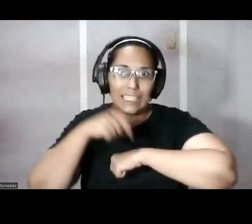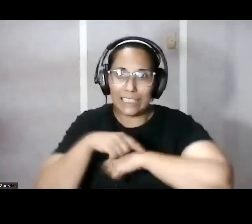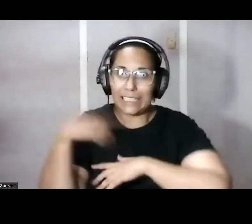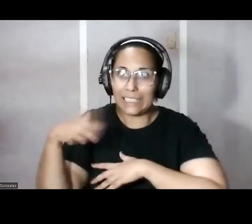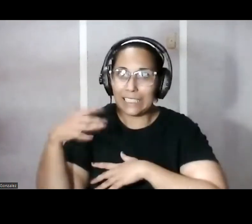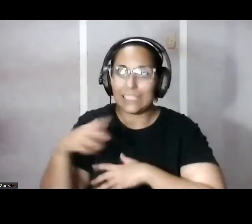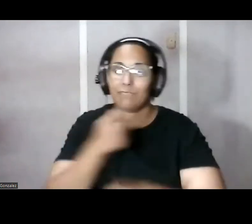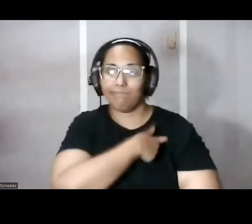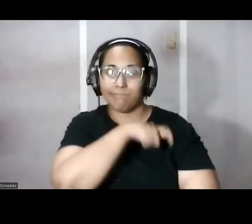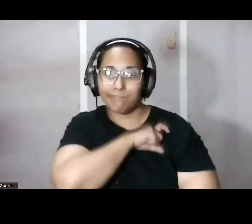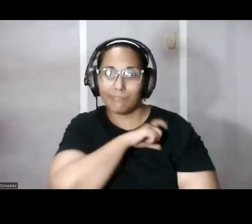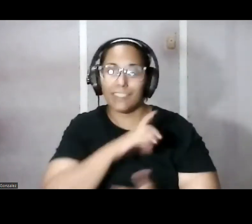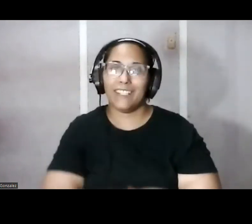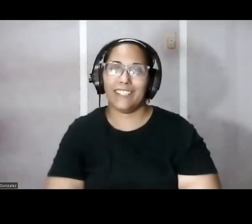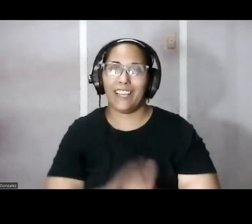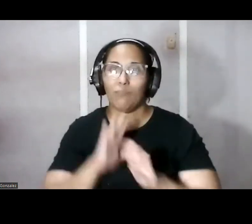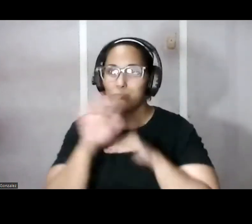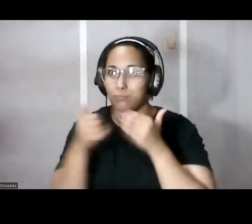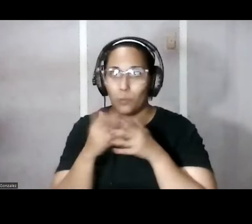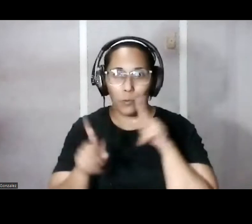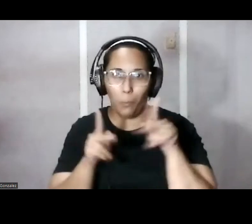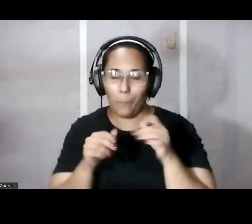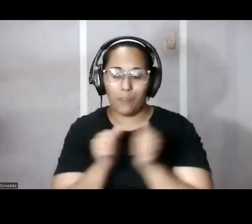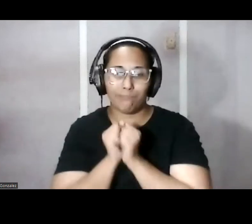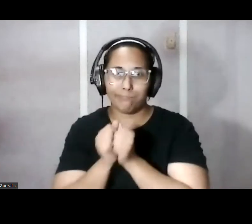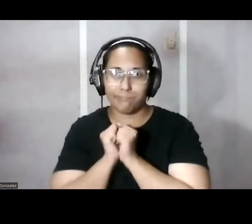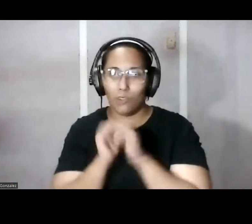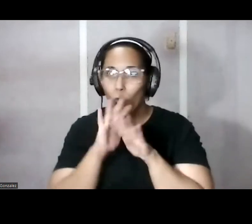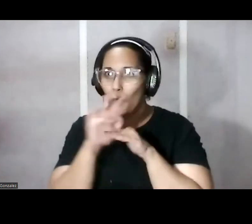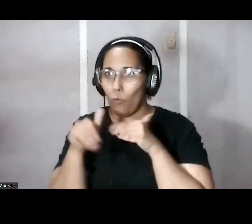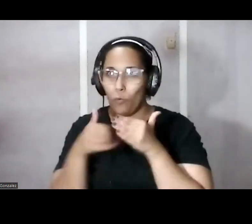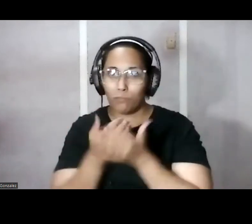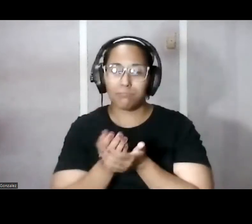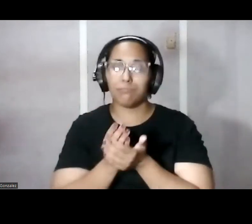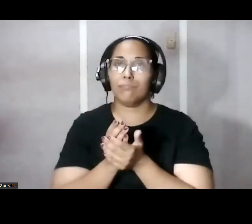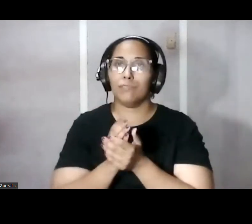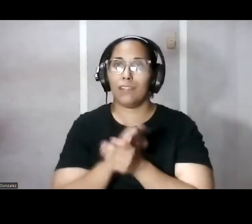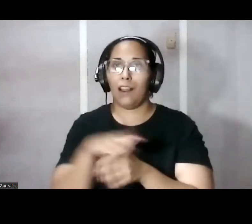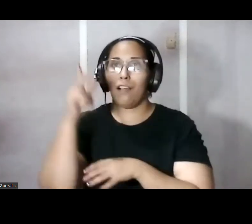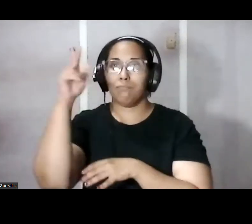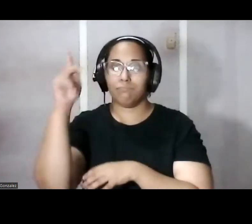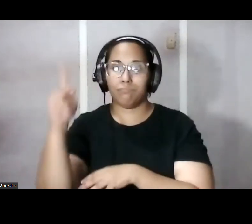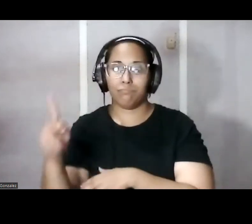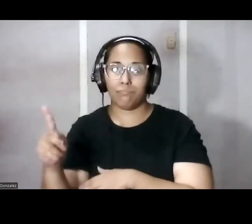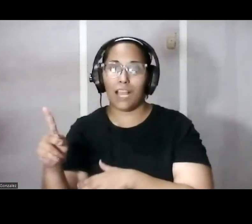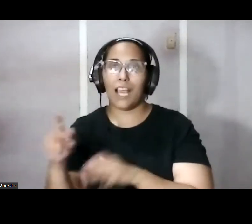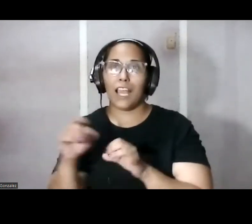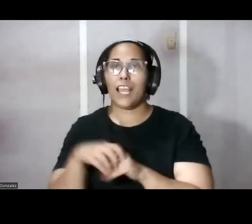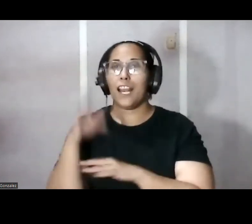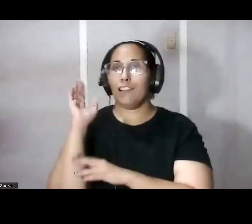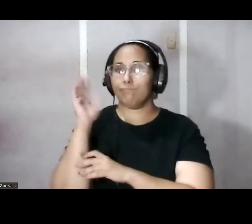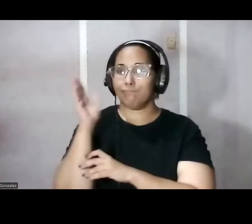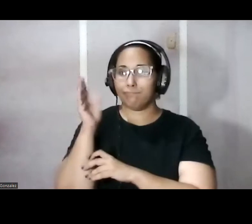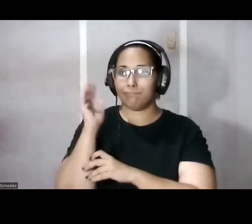España a todas las personas que nos acompañan todos los jueves en nuestro ciclo de charlas